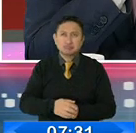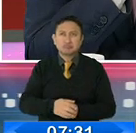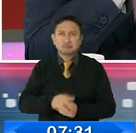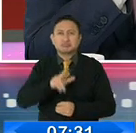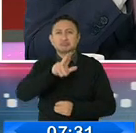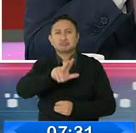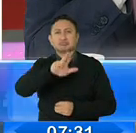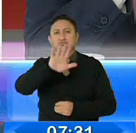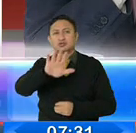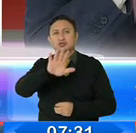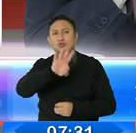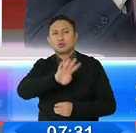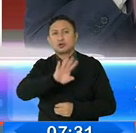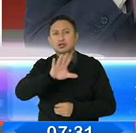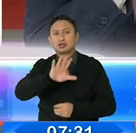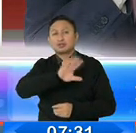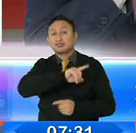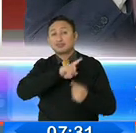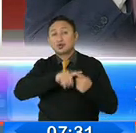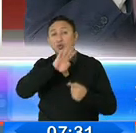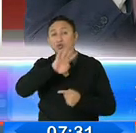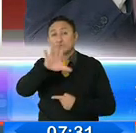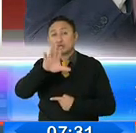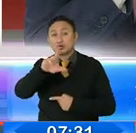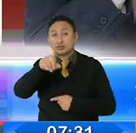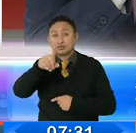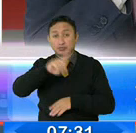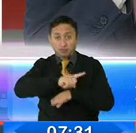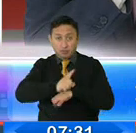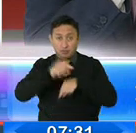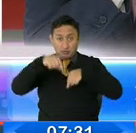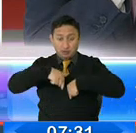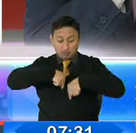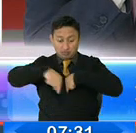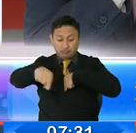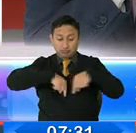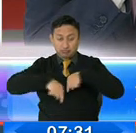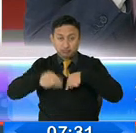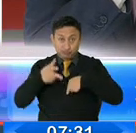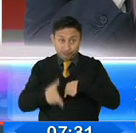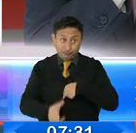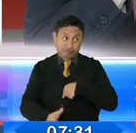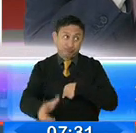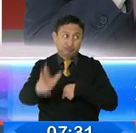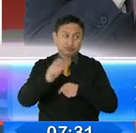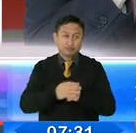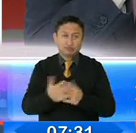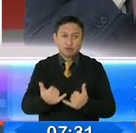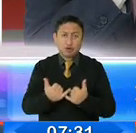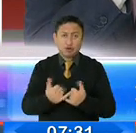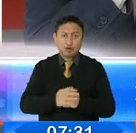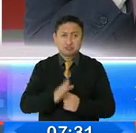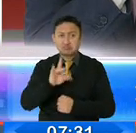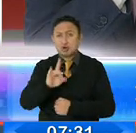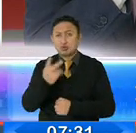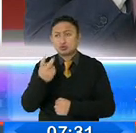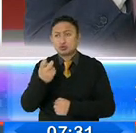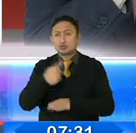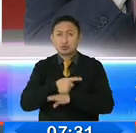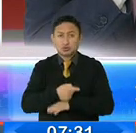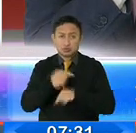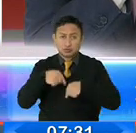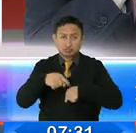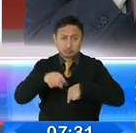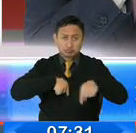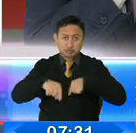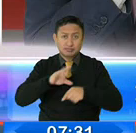35, 40 y hasta 45 minutos para cruzar los túneles. Ahora los está haciendo en 8 a 12 minutos, y ahí se